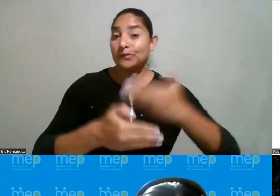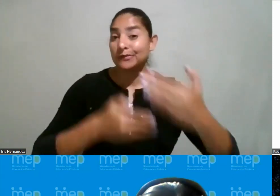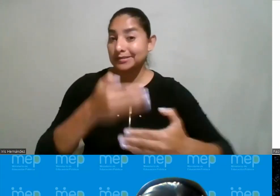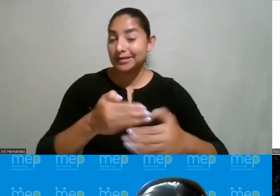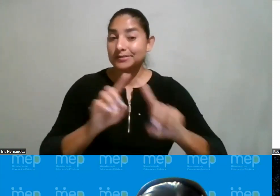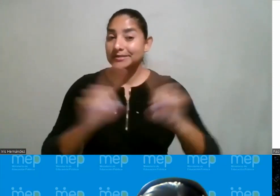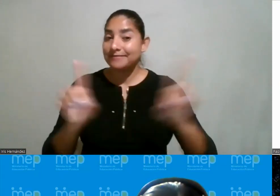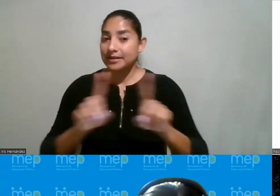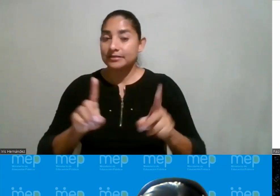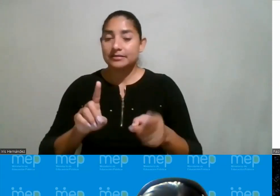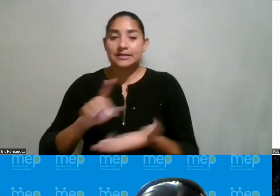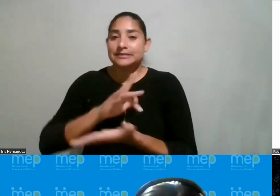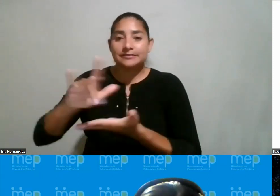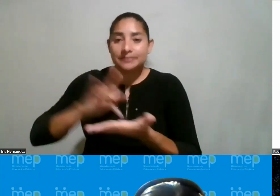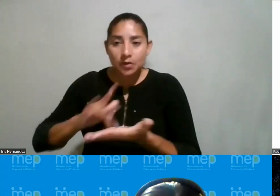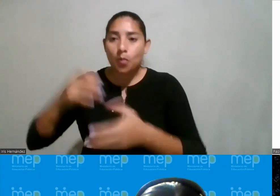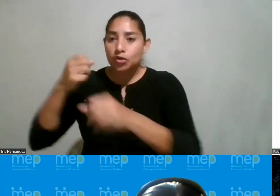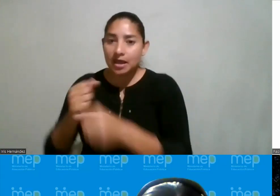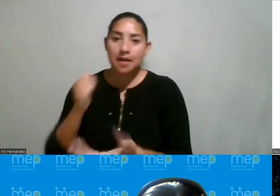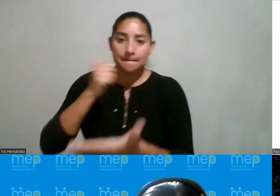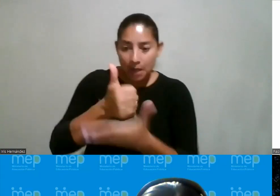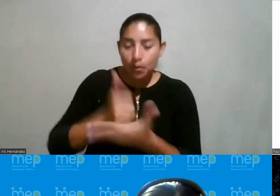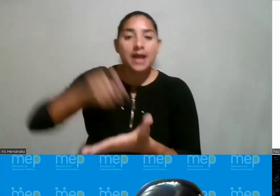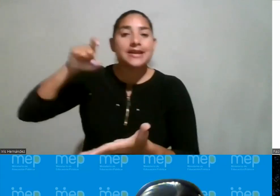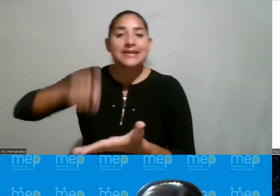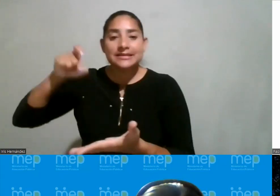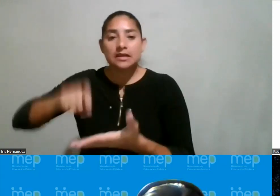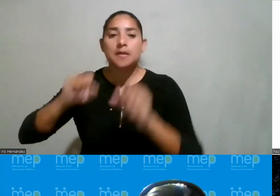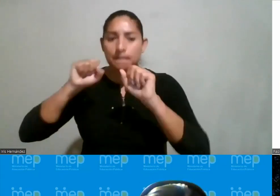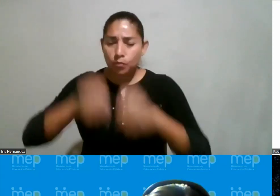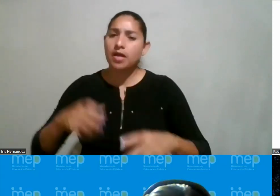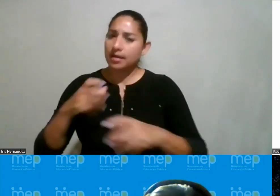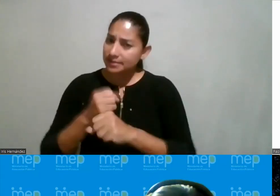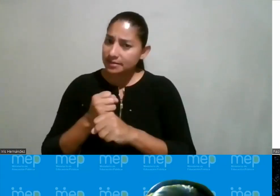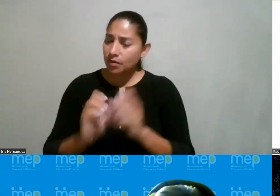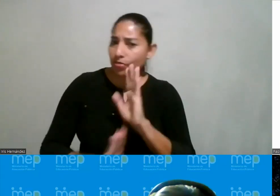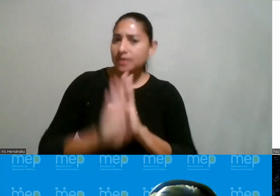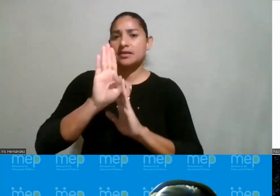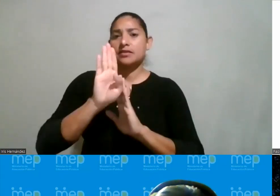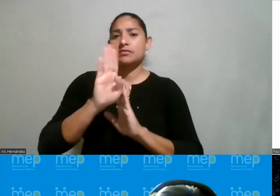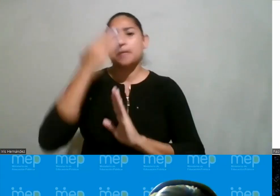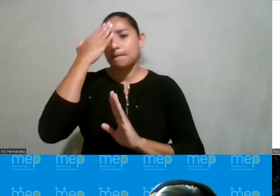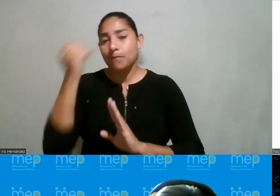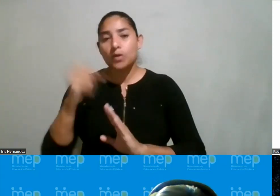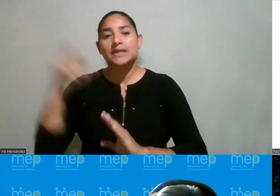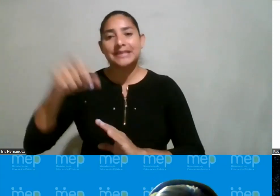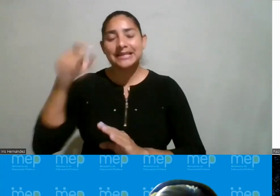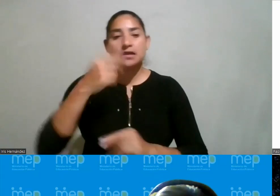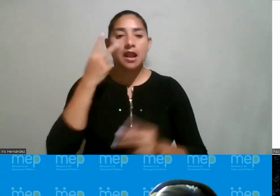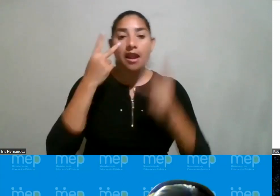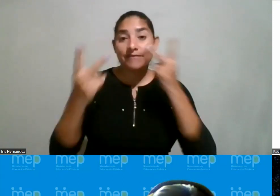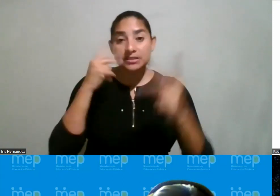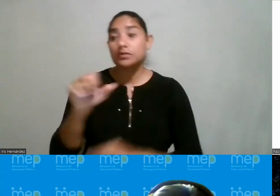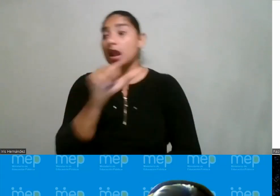dispositivos electrónicos o los dispositivos de tecnología que se puedan que se puedan desarrollar porque entonces tenemos también la visión de la